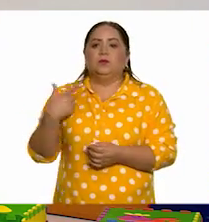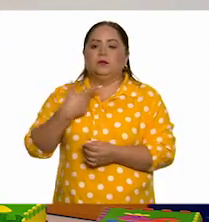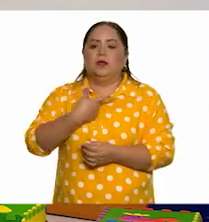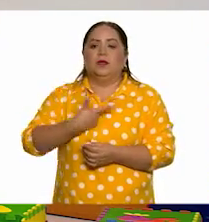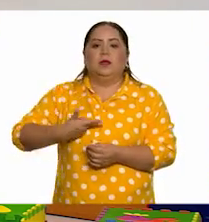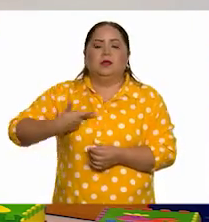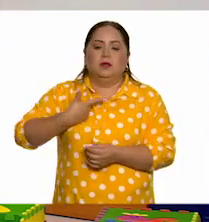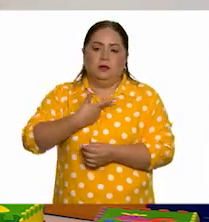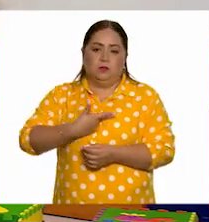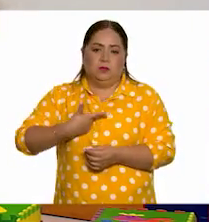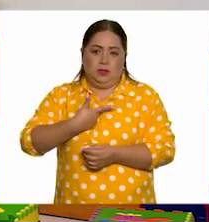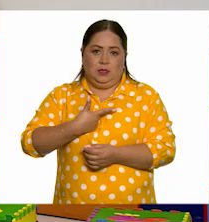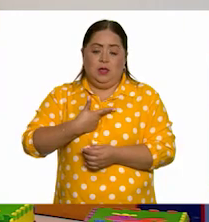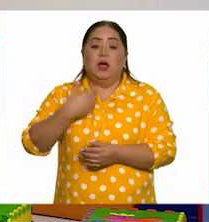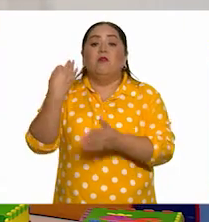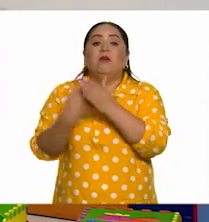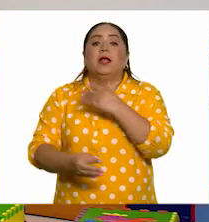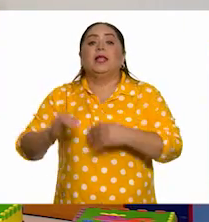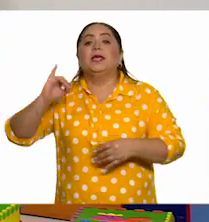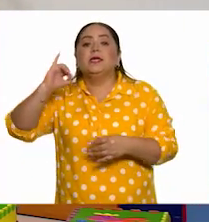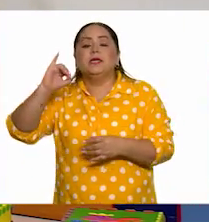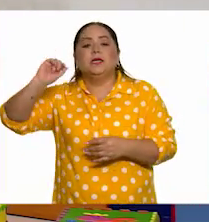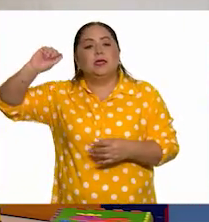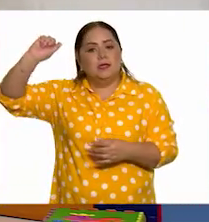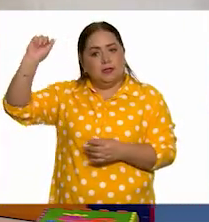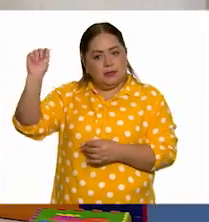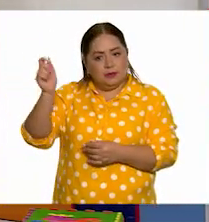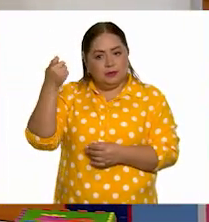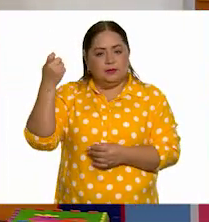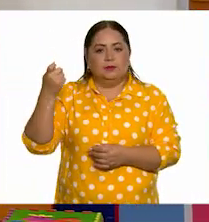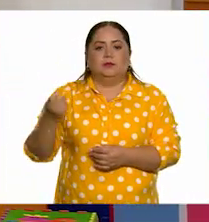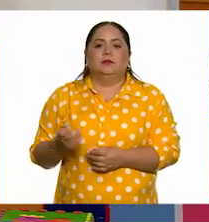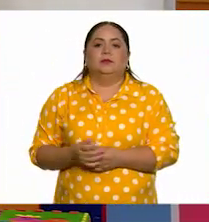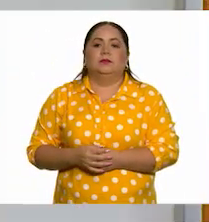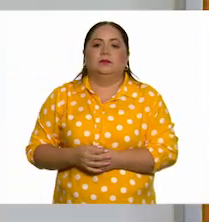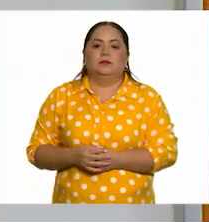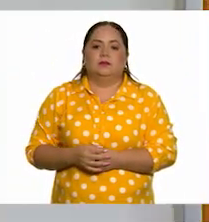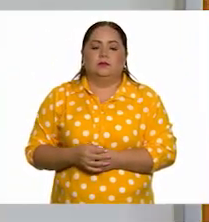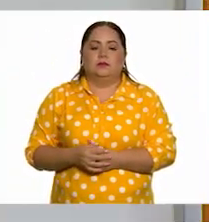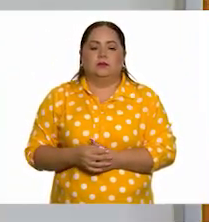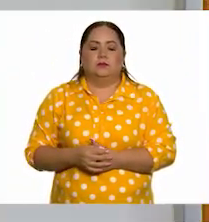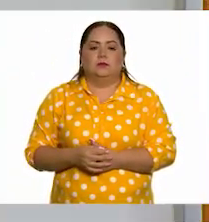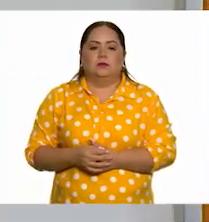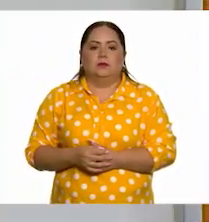Siguiente palabra. Gustaría. Lleva acento en la I.